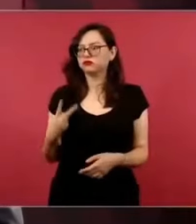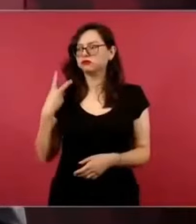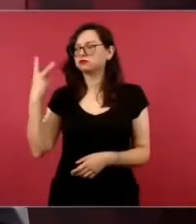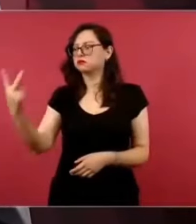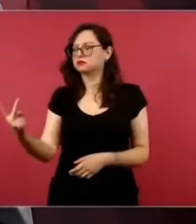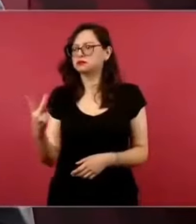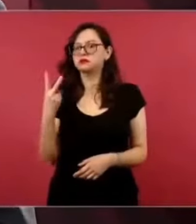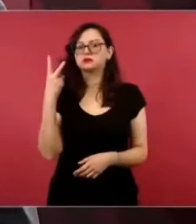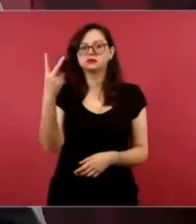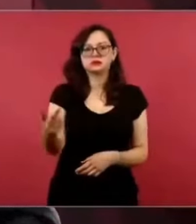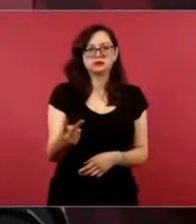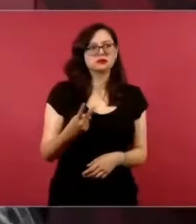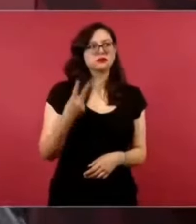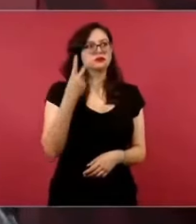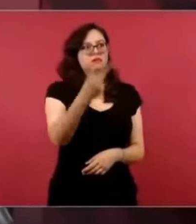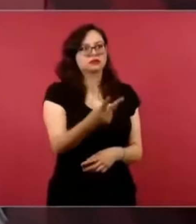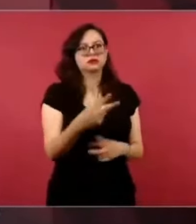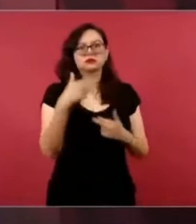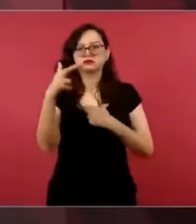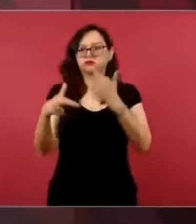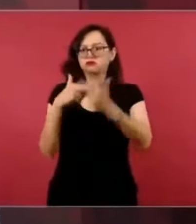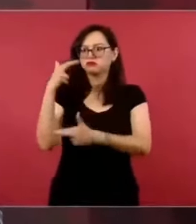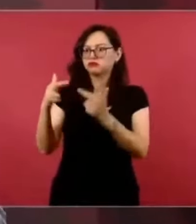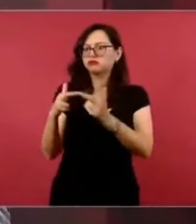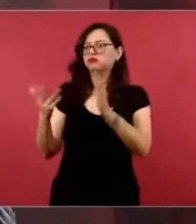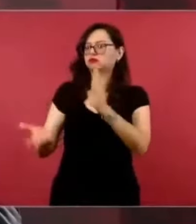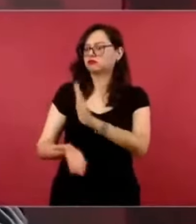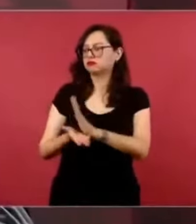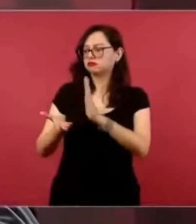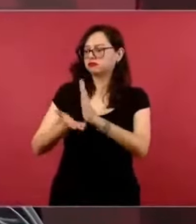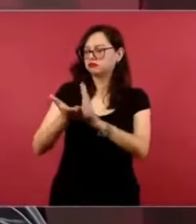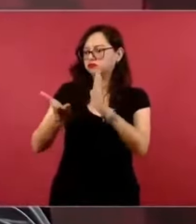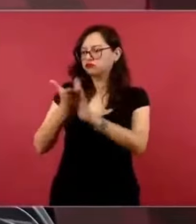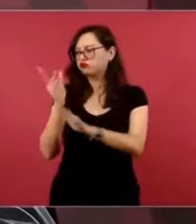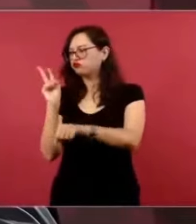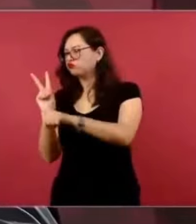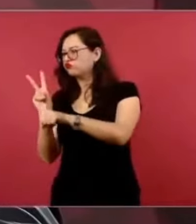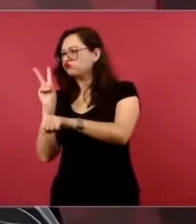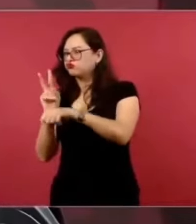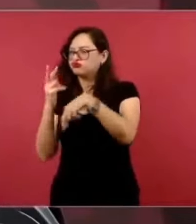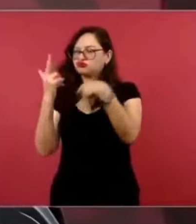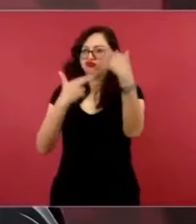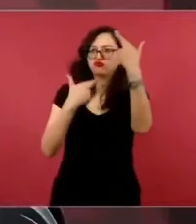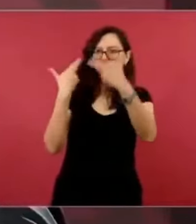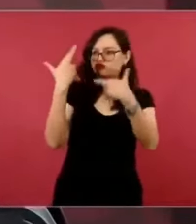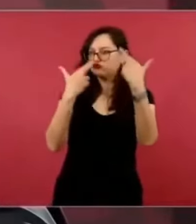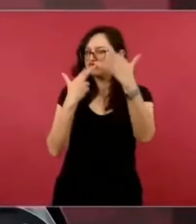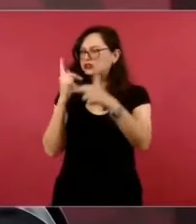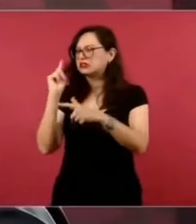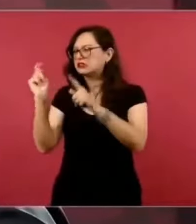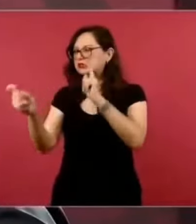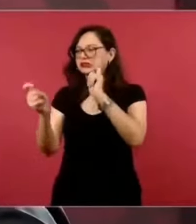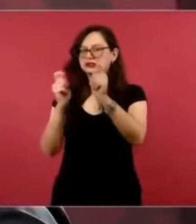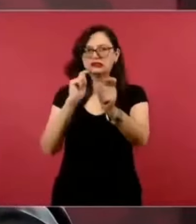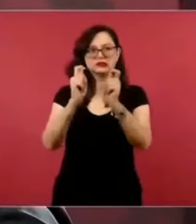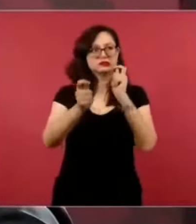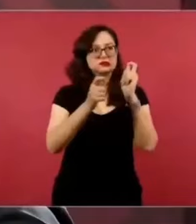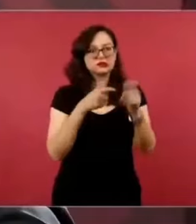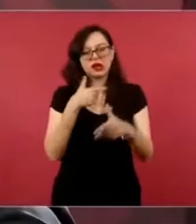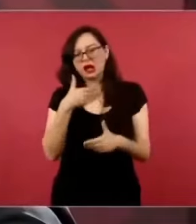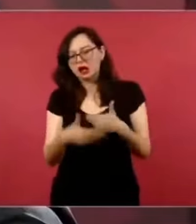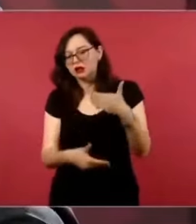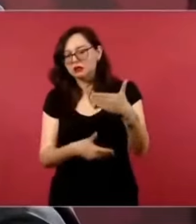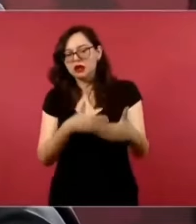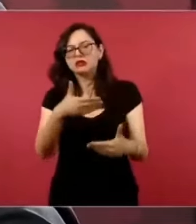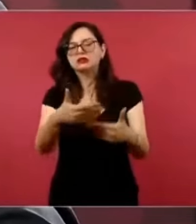regiones, obras, a evaluar sobre el avance de los